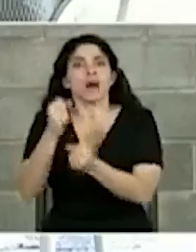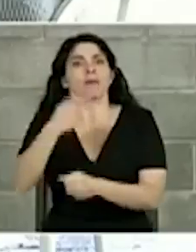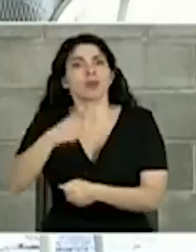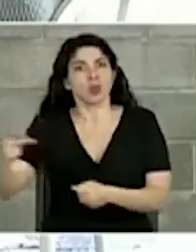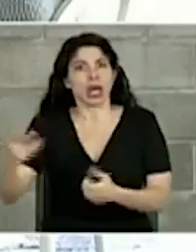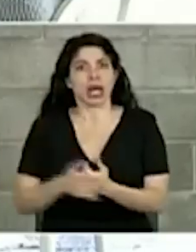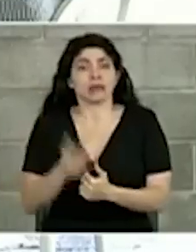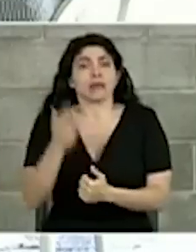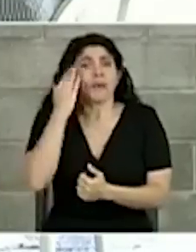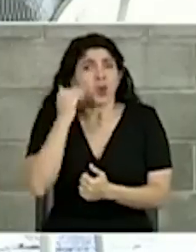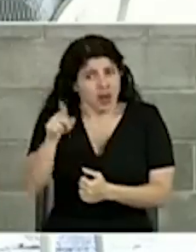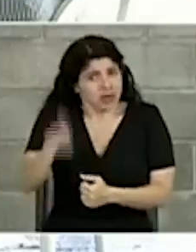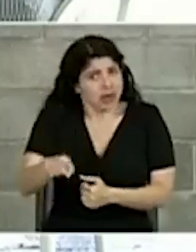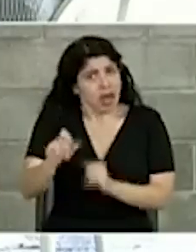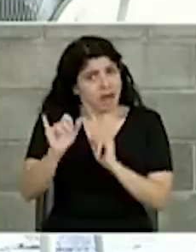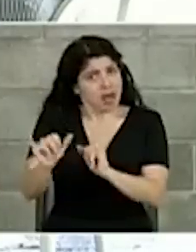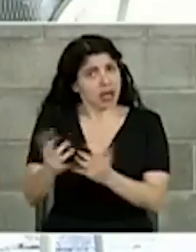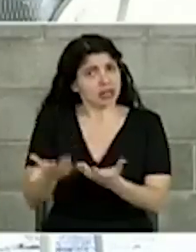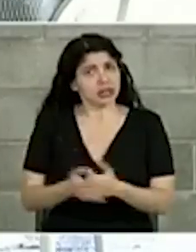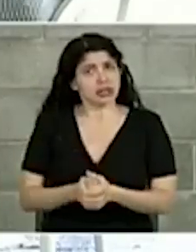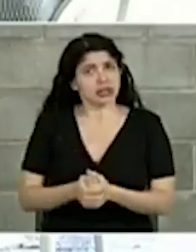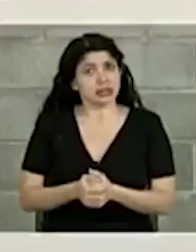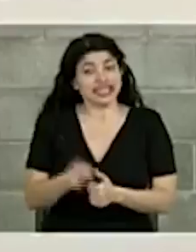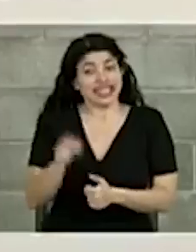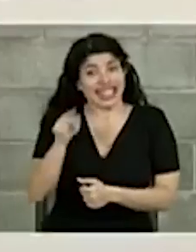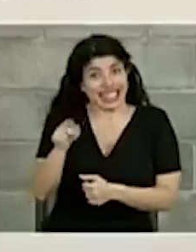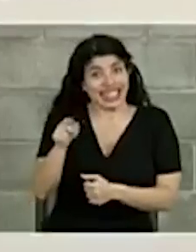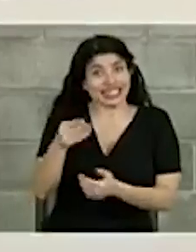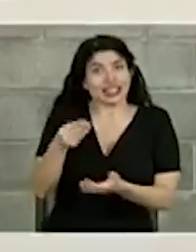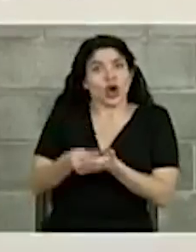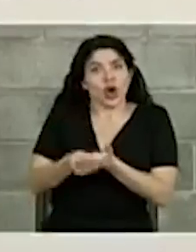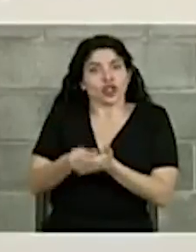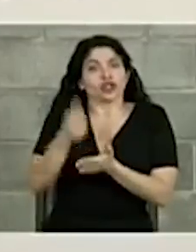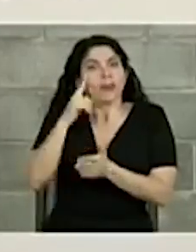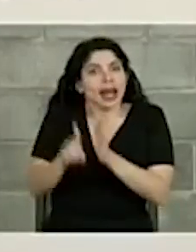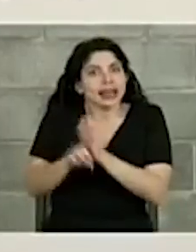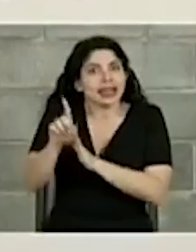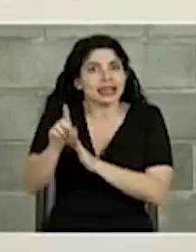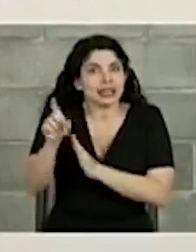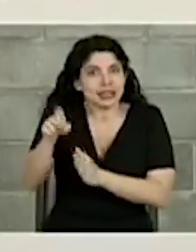porque así tiene que ser ese es el costo del desarrollo